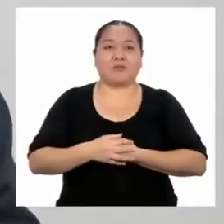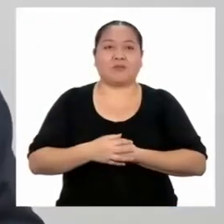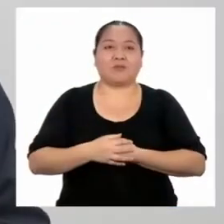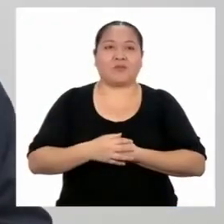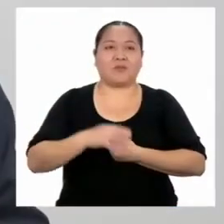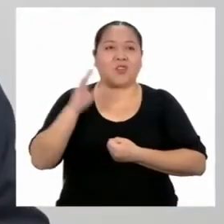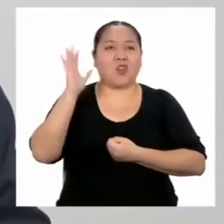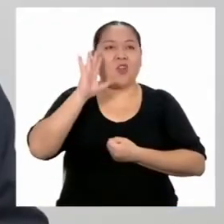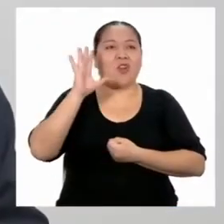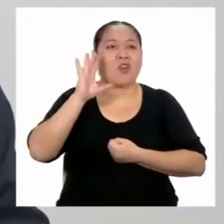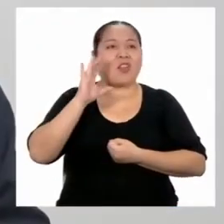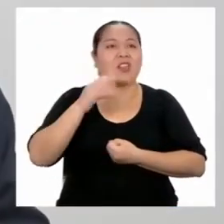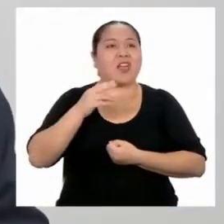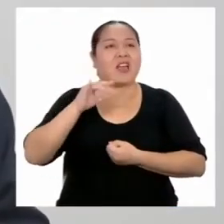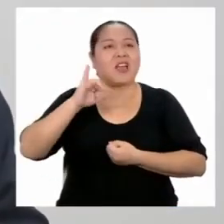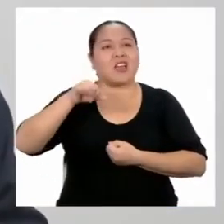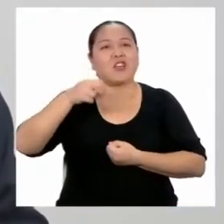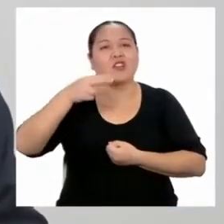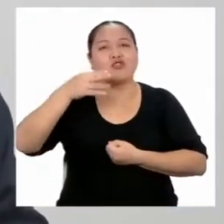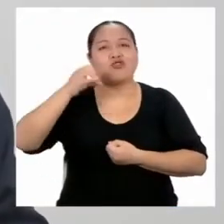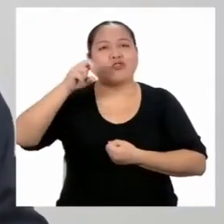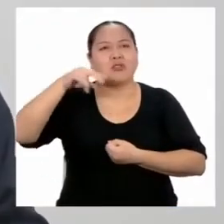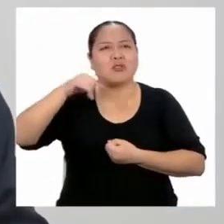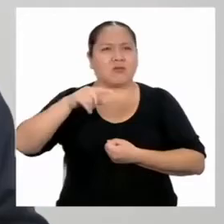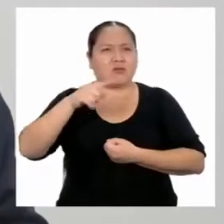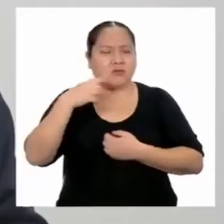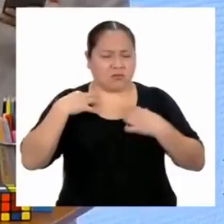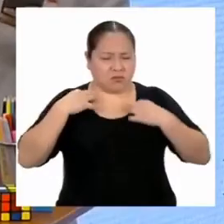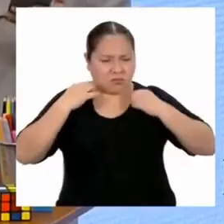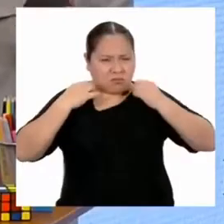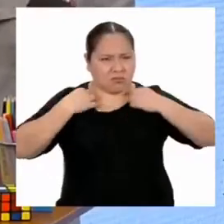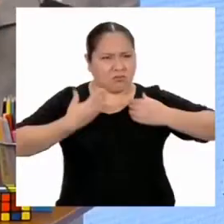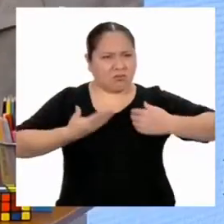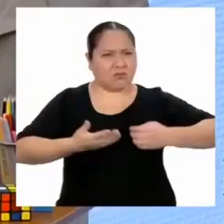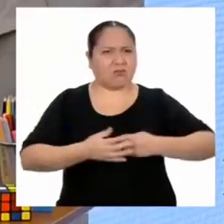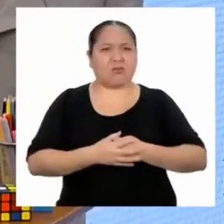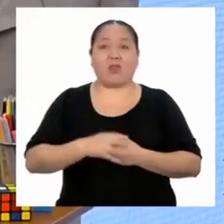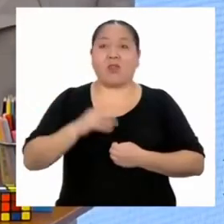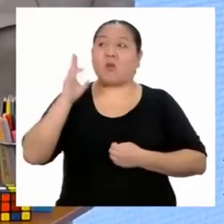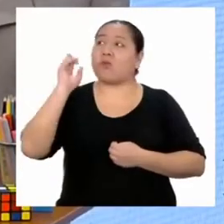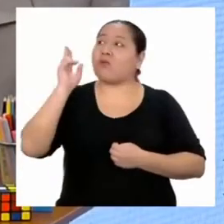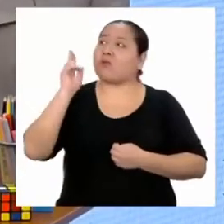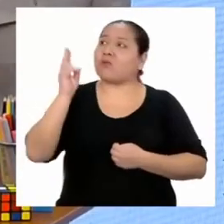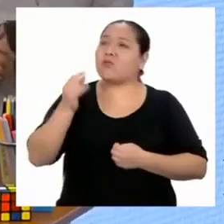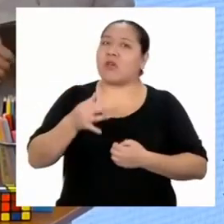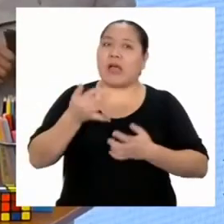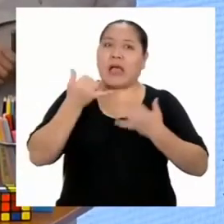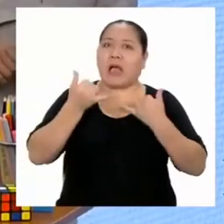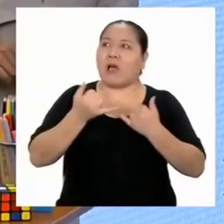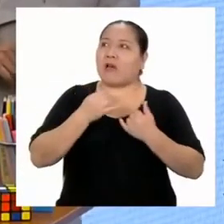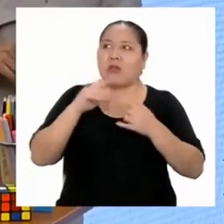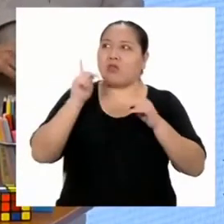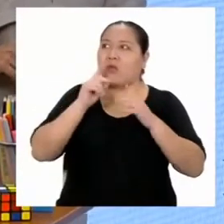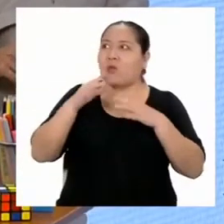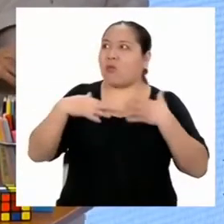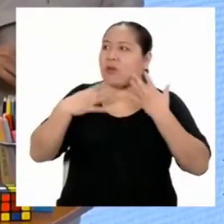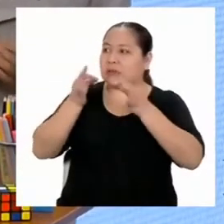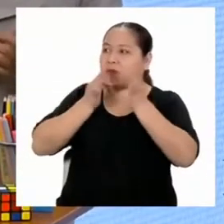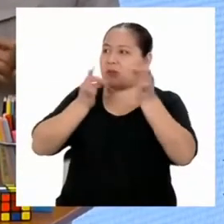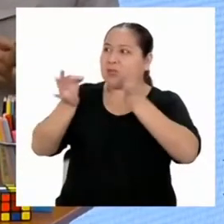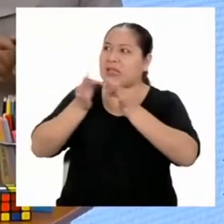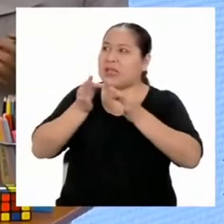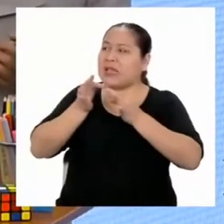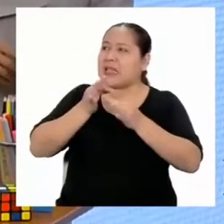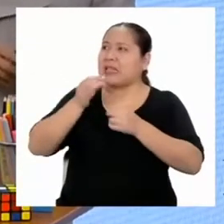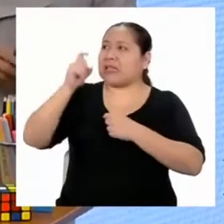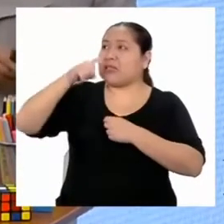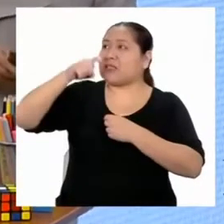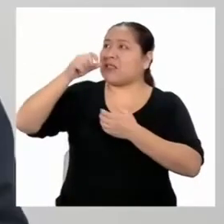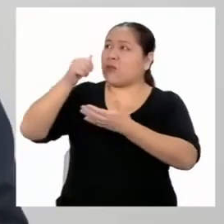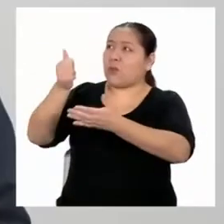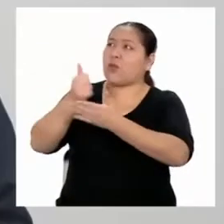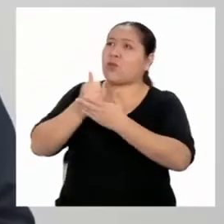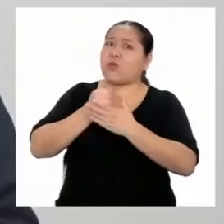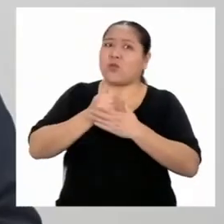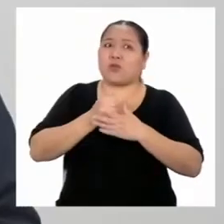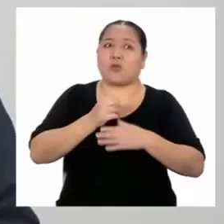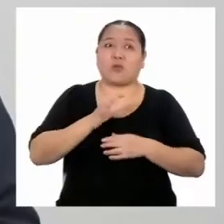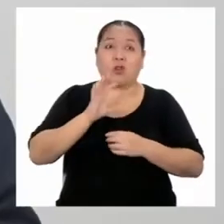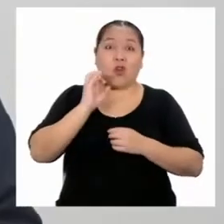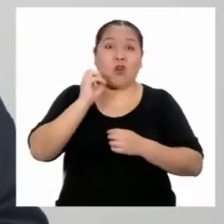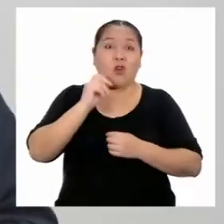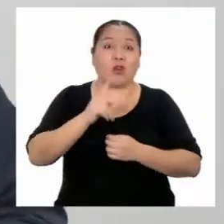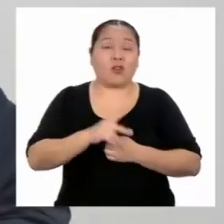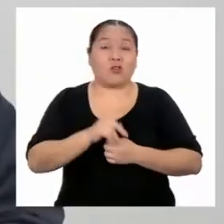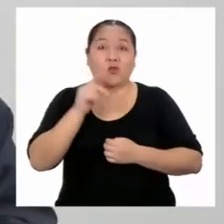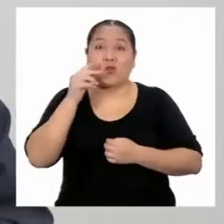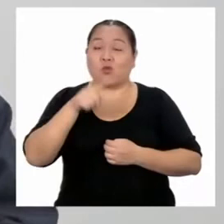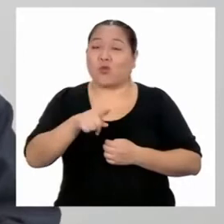¡Hola Jonathan! ¿Cómo estás? ¿Qué haces vestido así? Profesor, ahorita no tengo tiempo de explicarle, pero necesito que me ayude con algo. ¡Ay